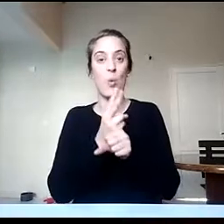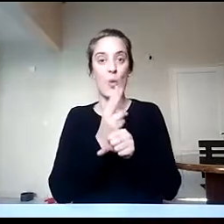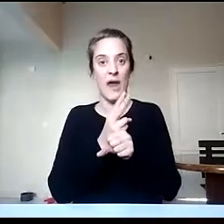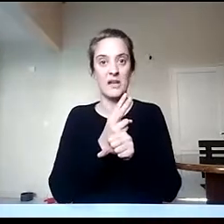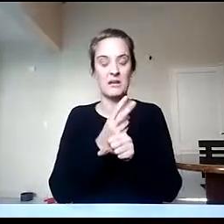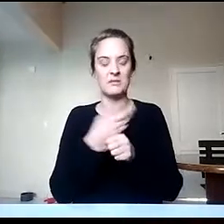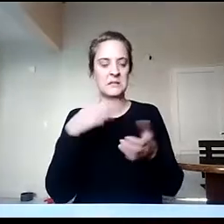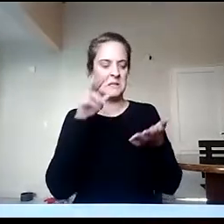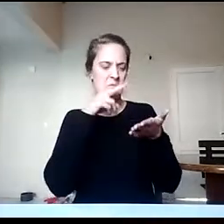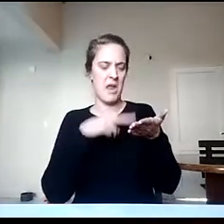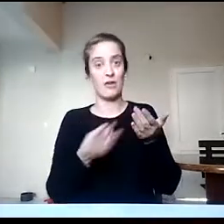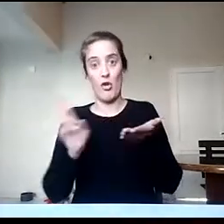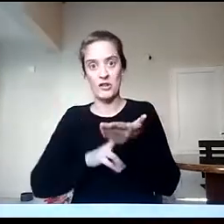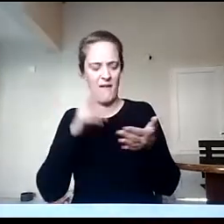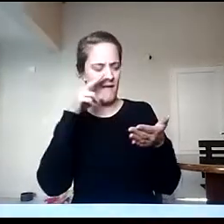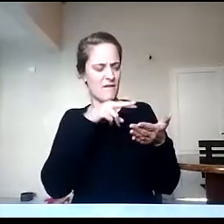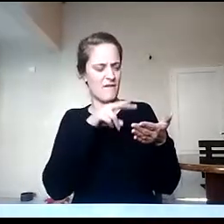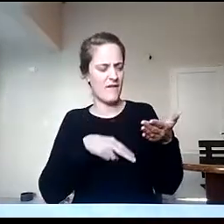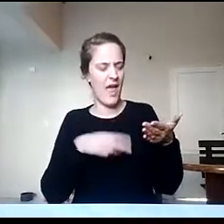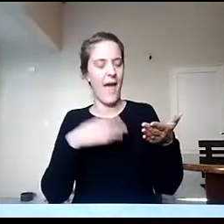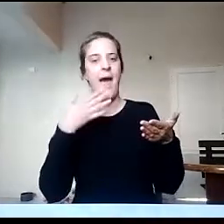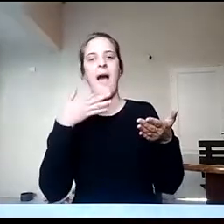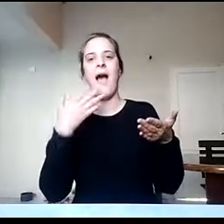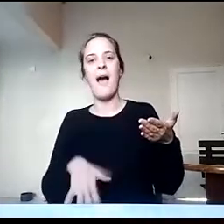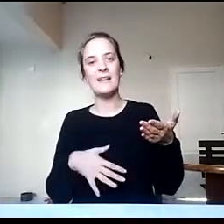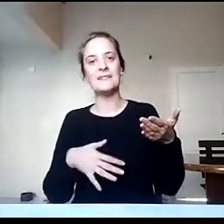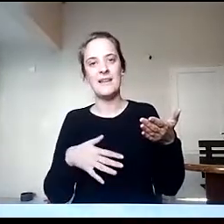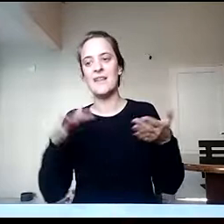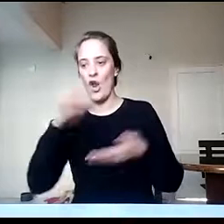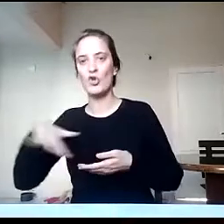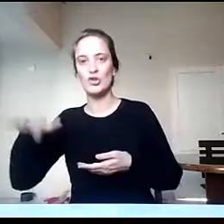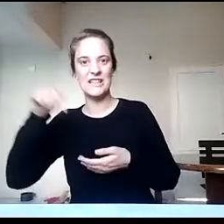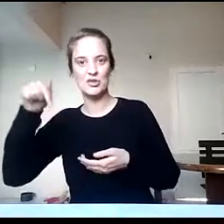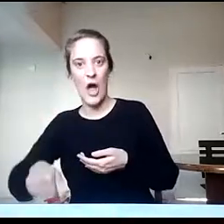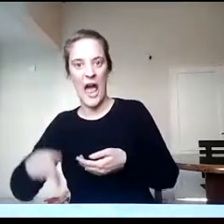seguramente les han ayudado a entender mucho del contexto que vivimos actualmente.